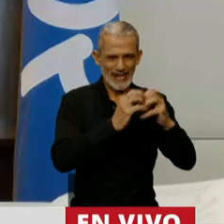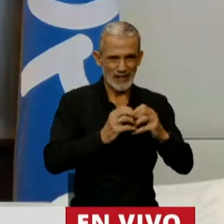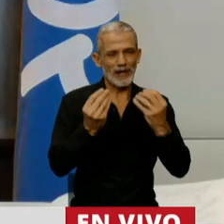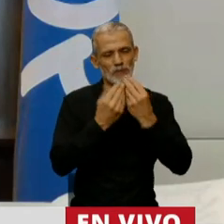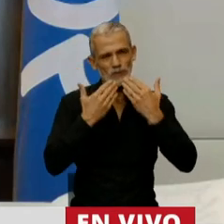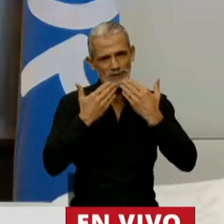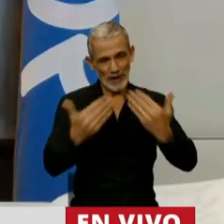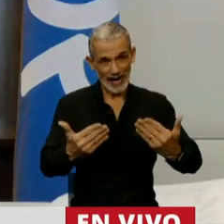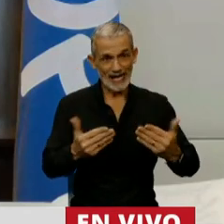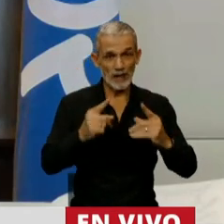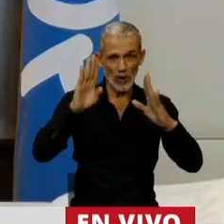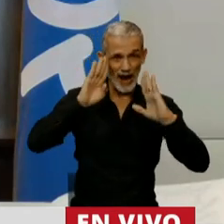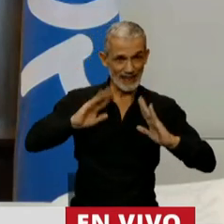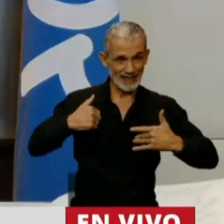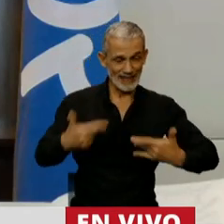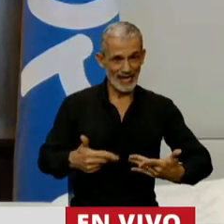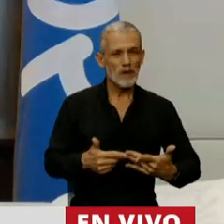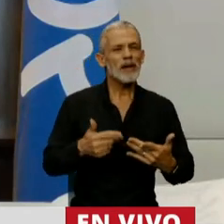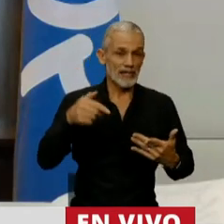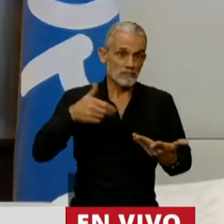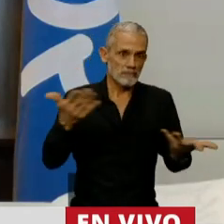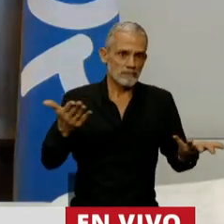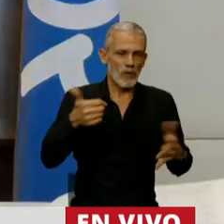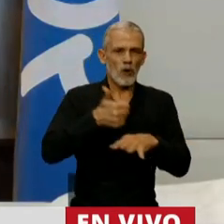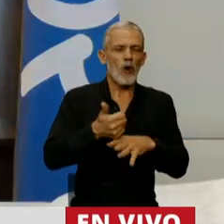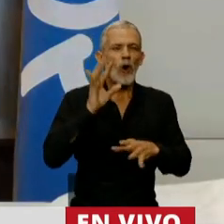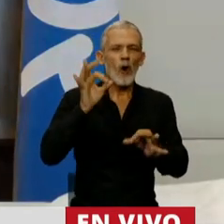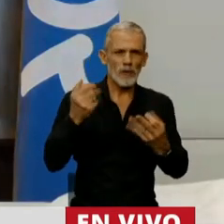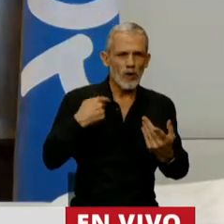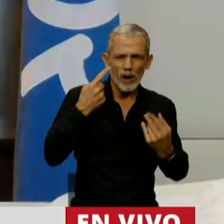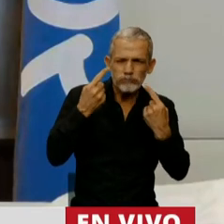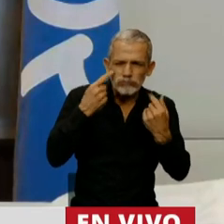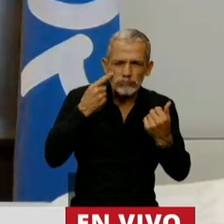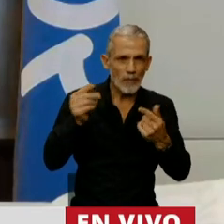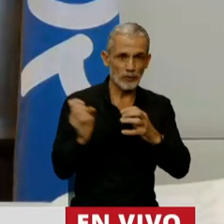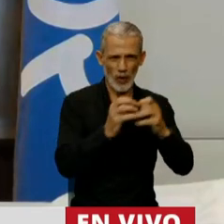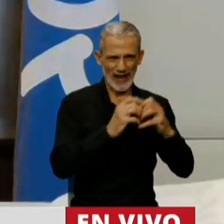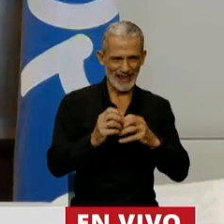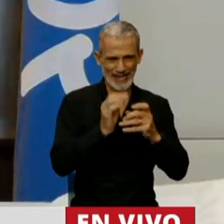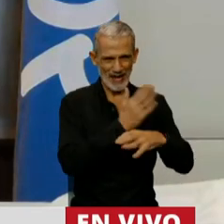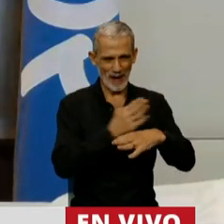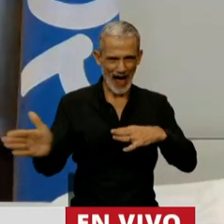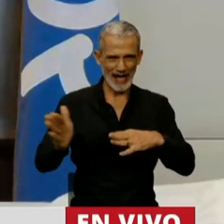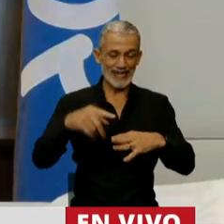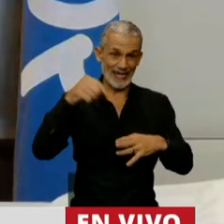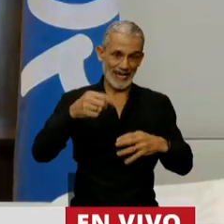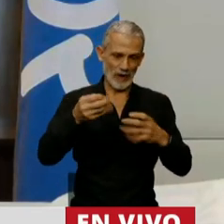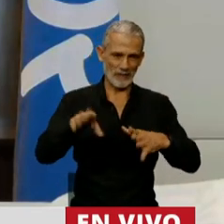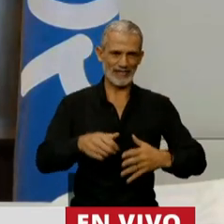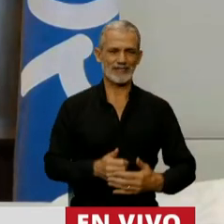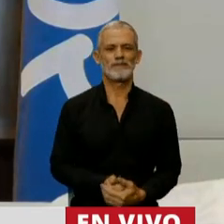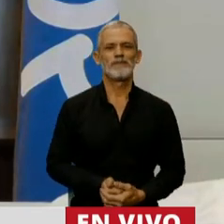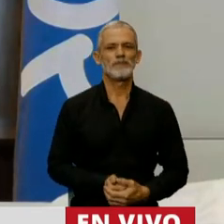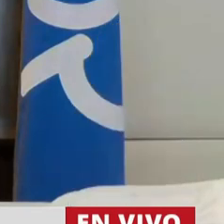muchísimas gracias por su atención y desde luego vamos a seguir atentamente todo el desarrollo de lo que viene a partir de aquí